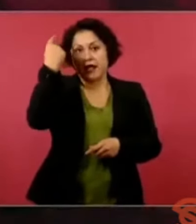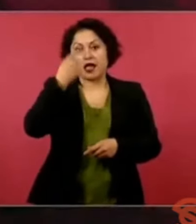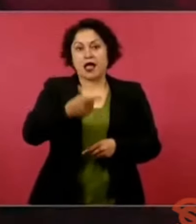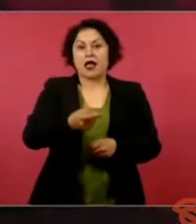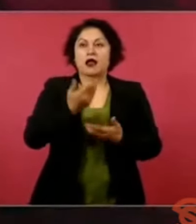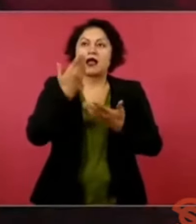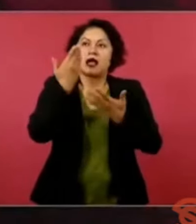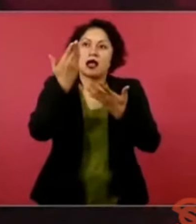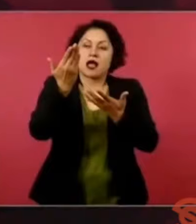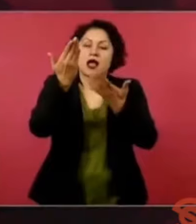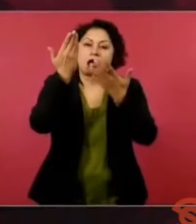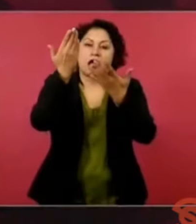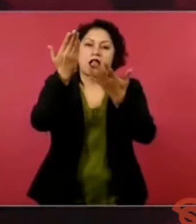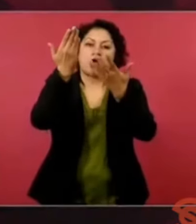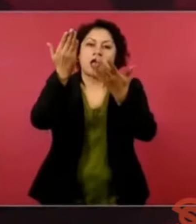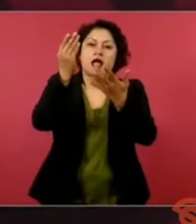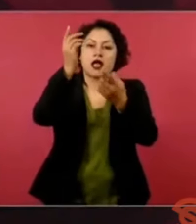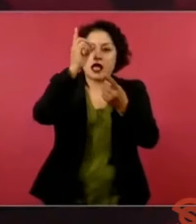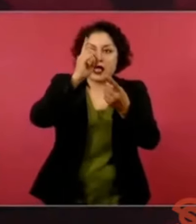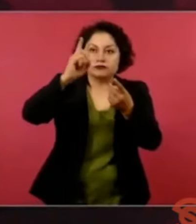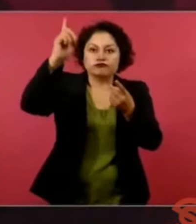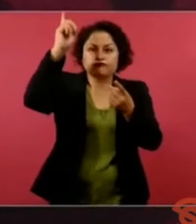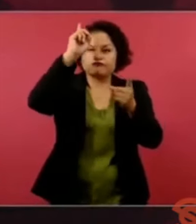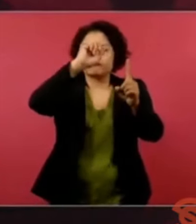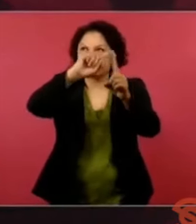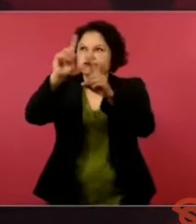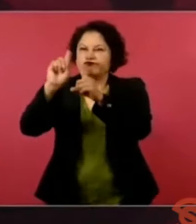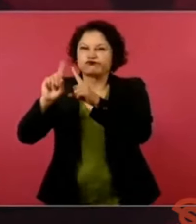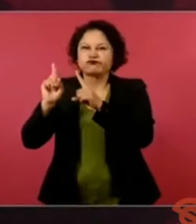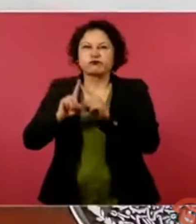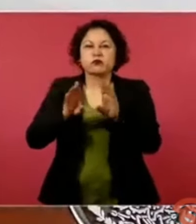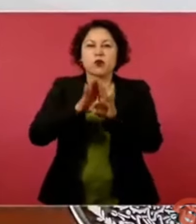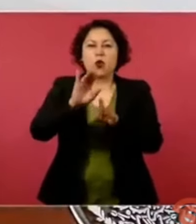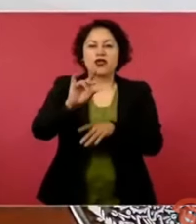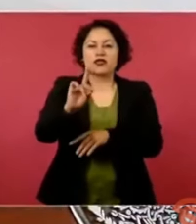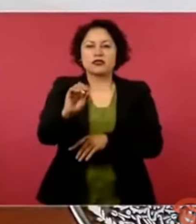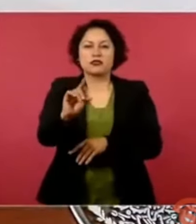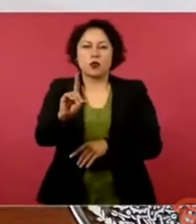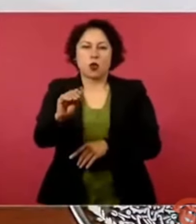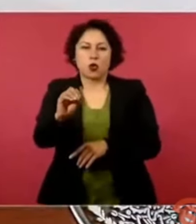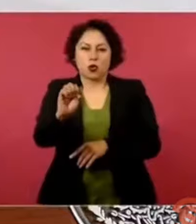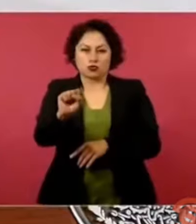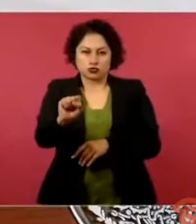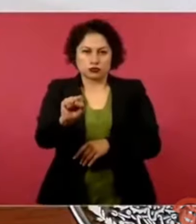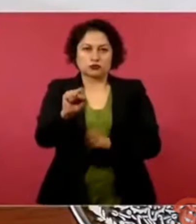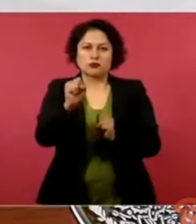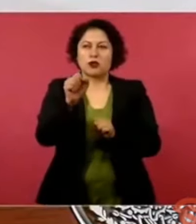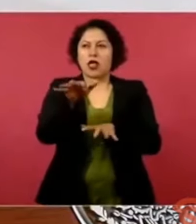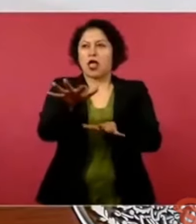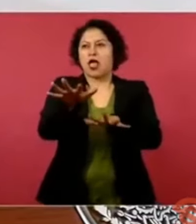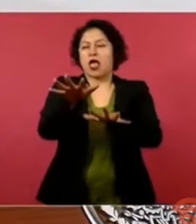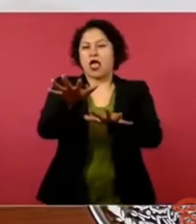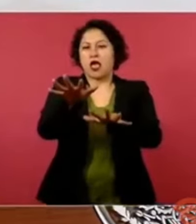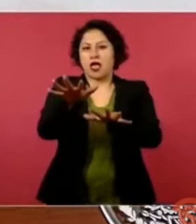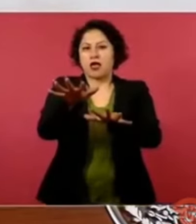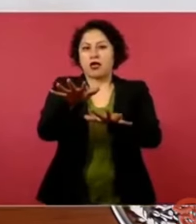que era idolatría, e incluso destruir,